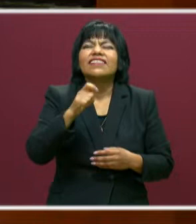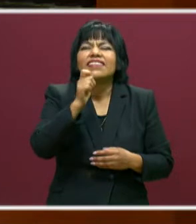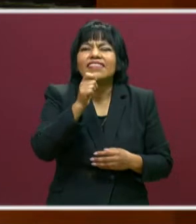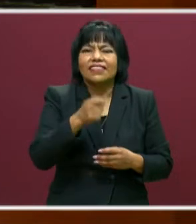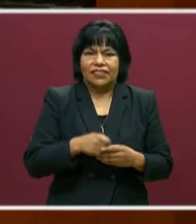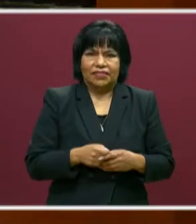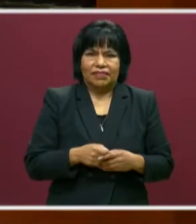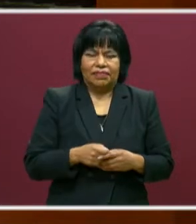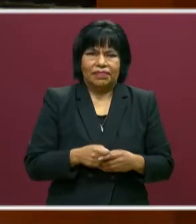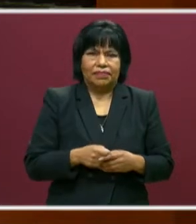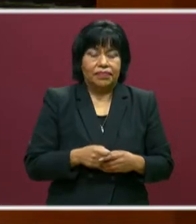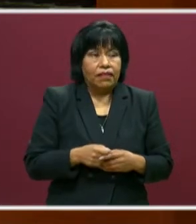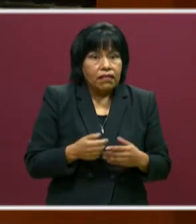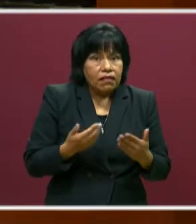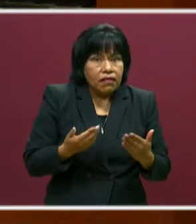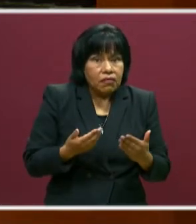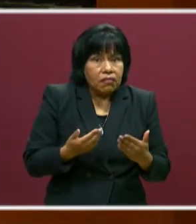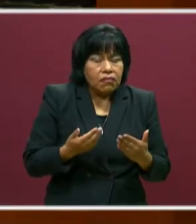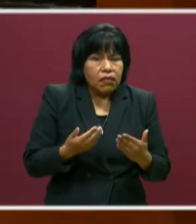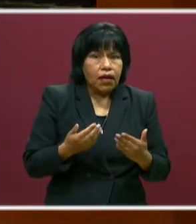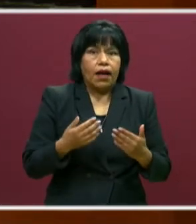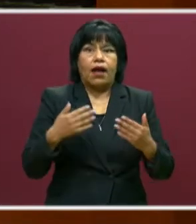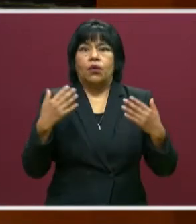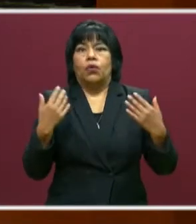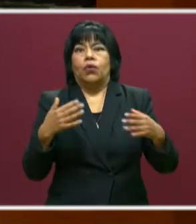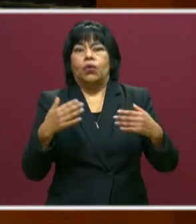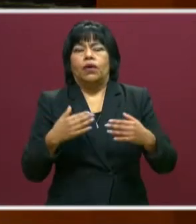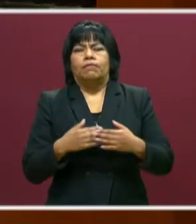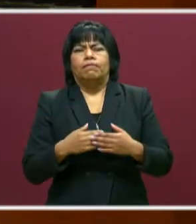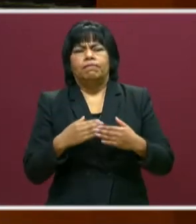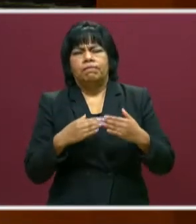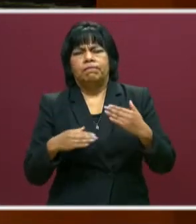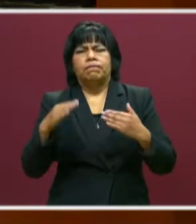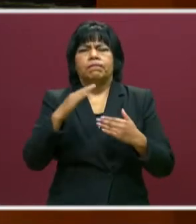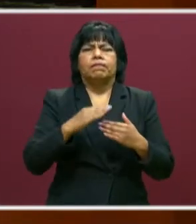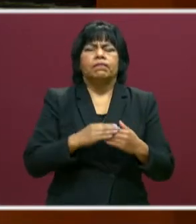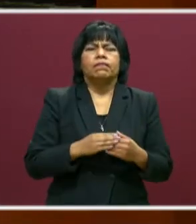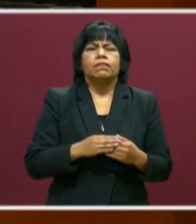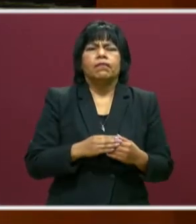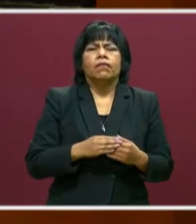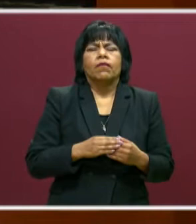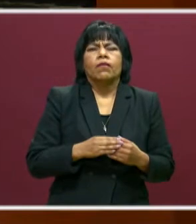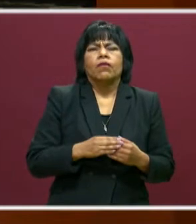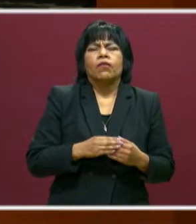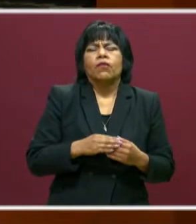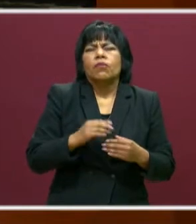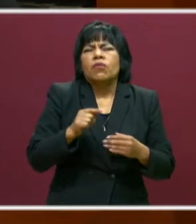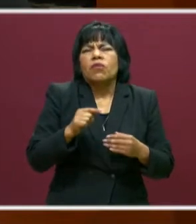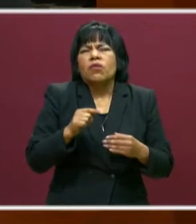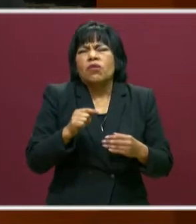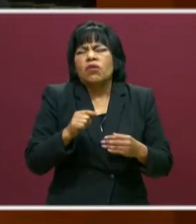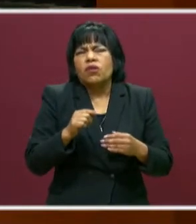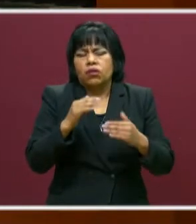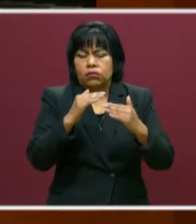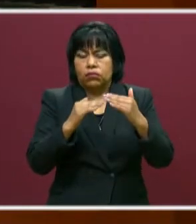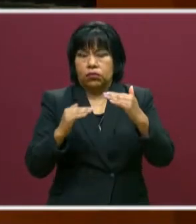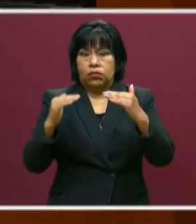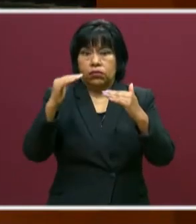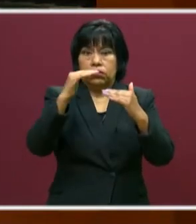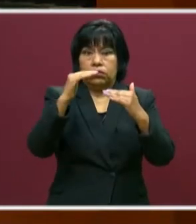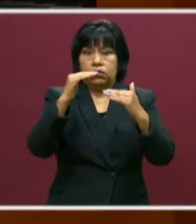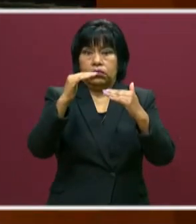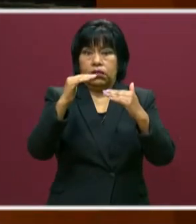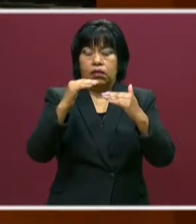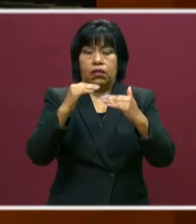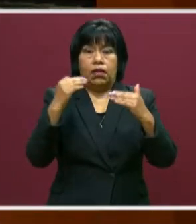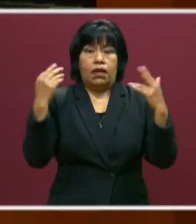intenta, es superar, como lo dice Paulo Freire, esta contradicción entre profesor y